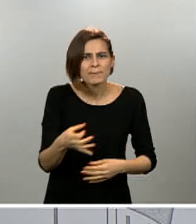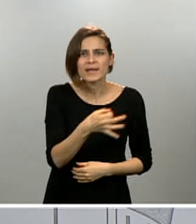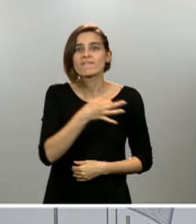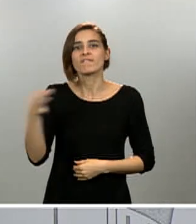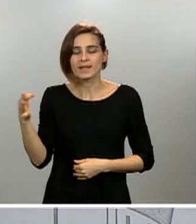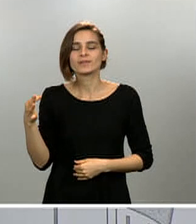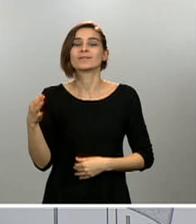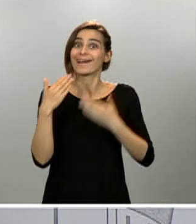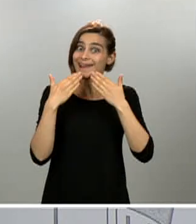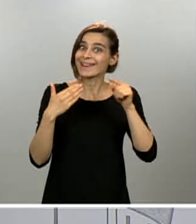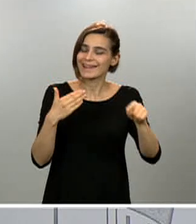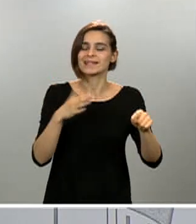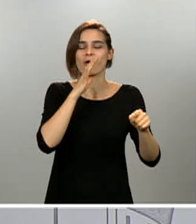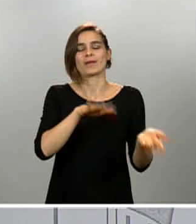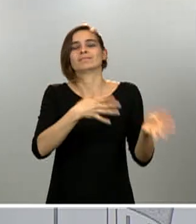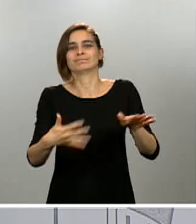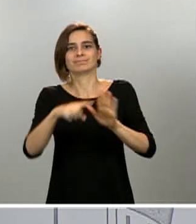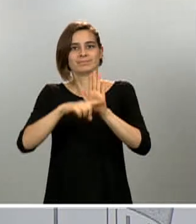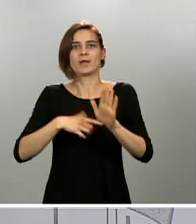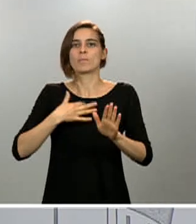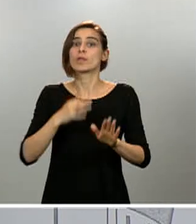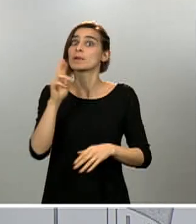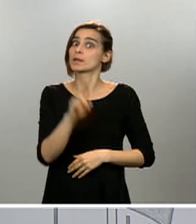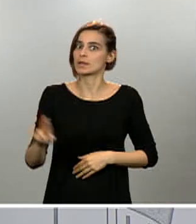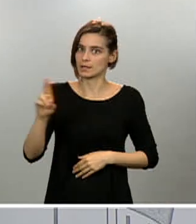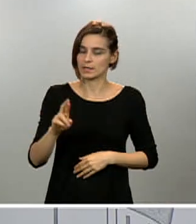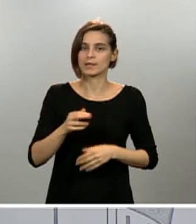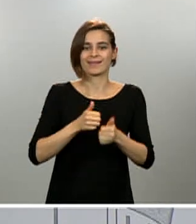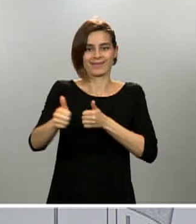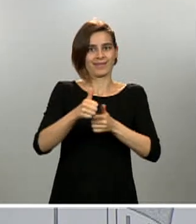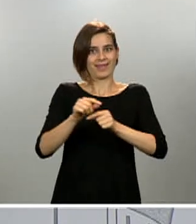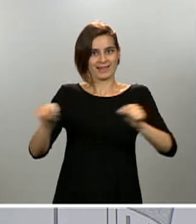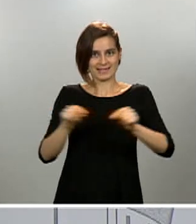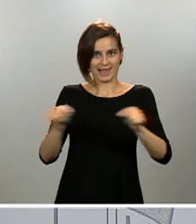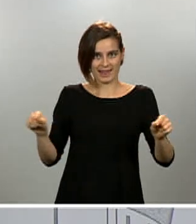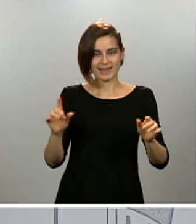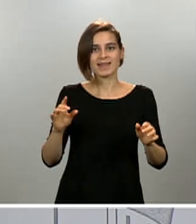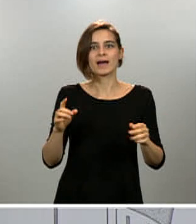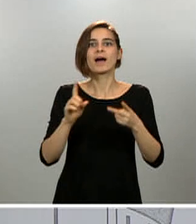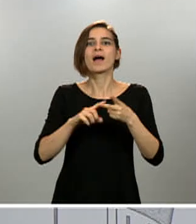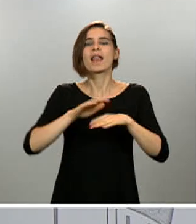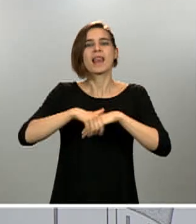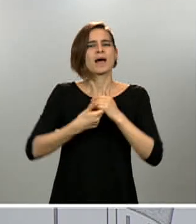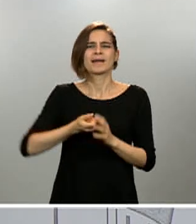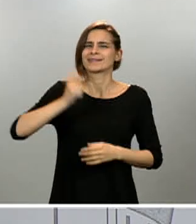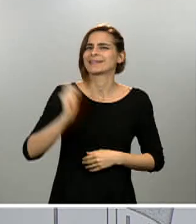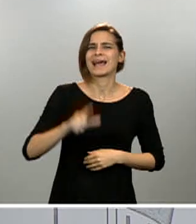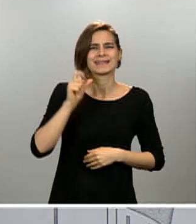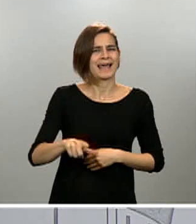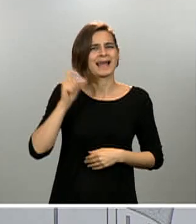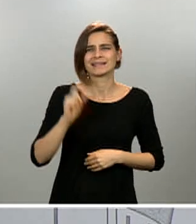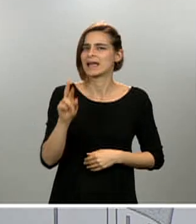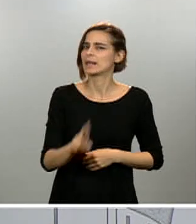prioridades que siempre indicamos distancia interpersonal distancia interpersonal distancia interpersonal lavado de manos una y otra vez lo decimos lavado de manos y